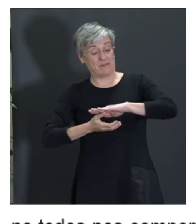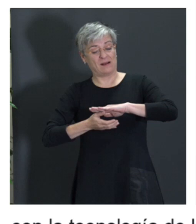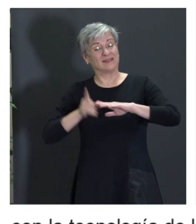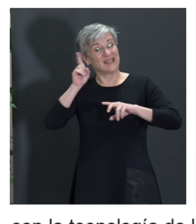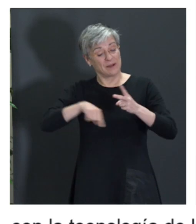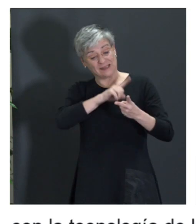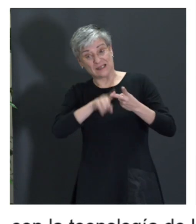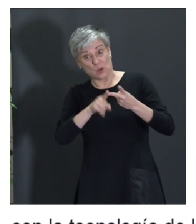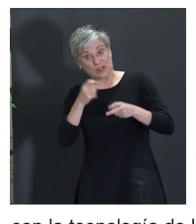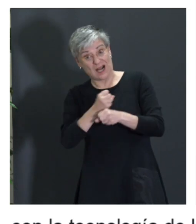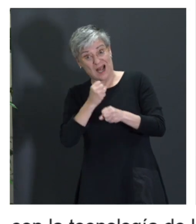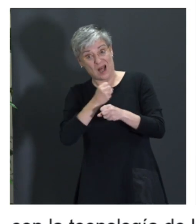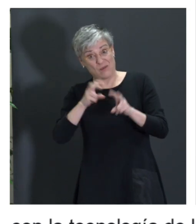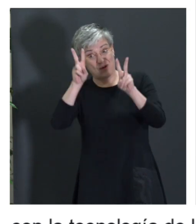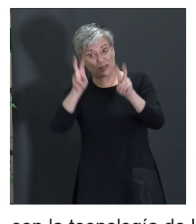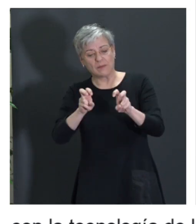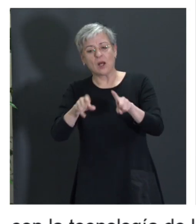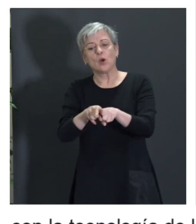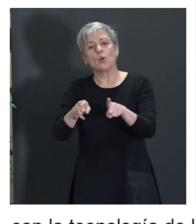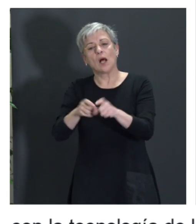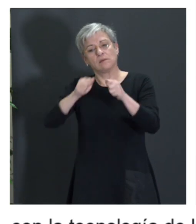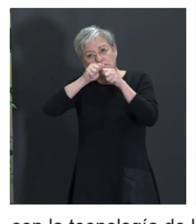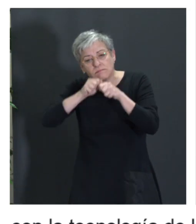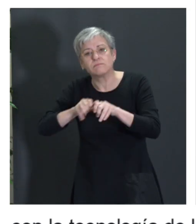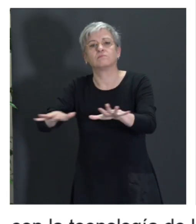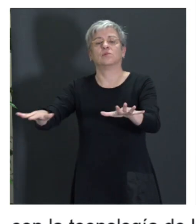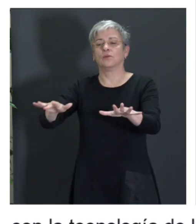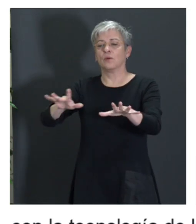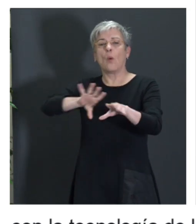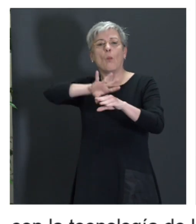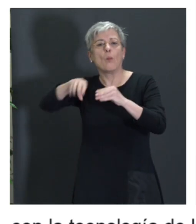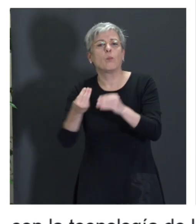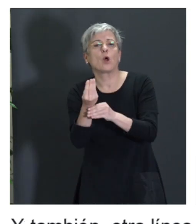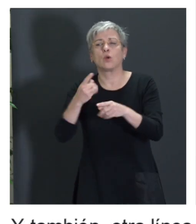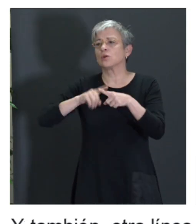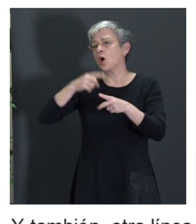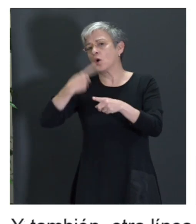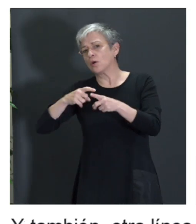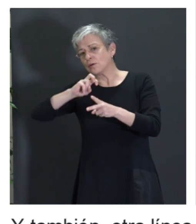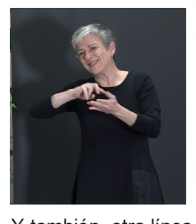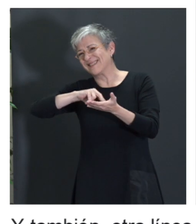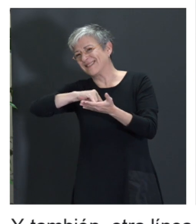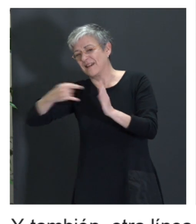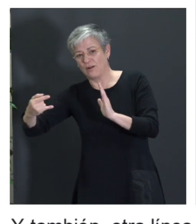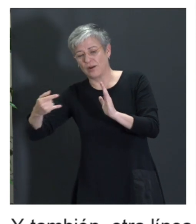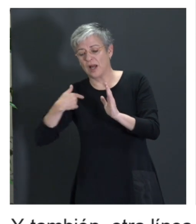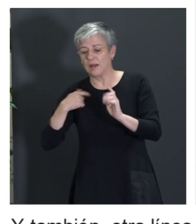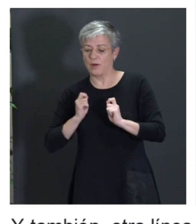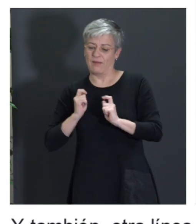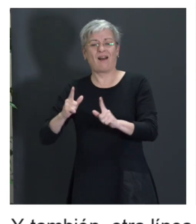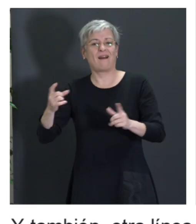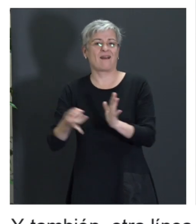dar visibilidad a todos estos productos y tecnologías que pensamos que pueden aumentar la calidad de vida de